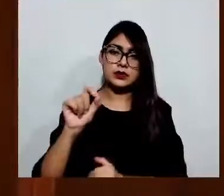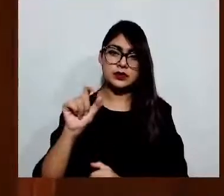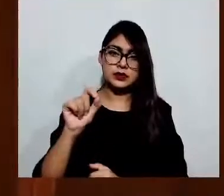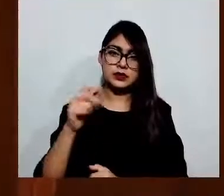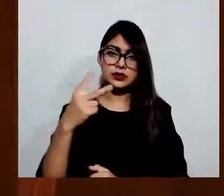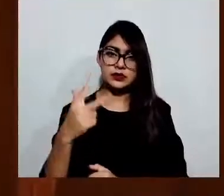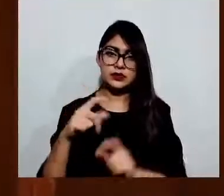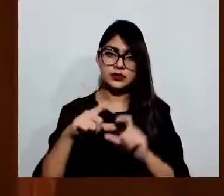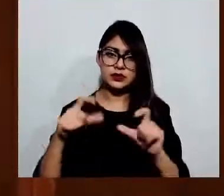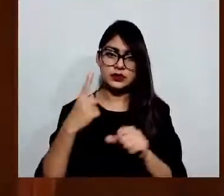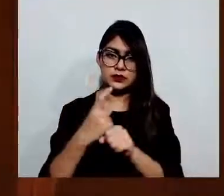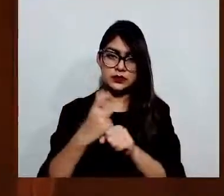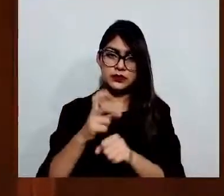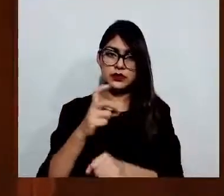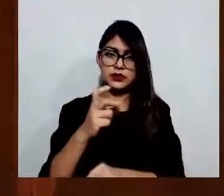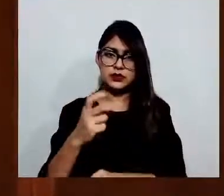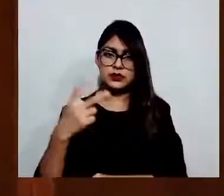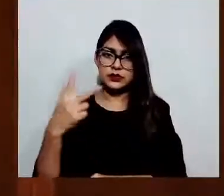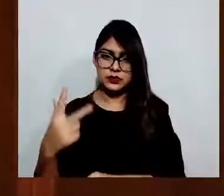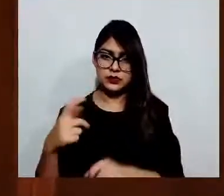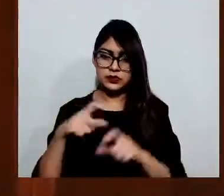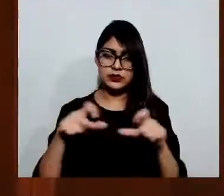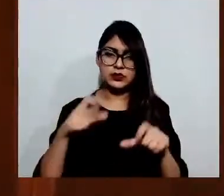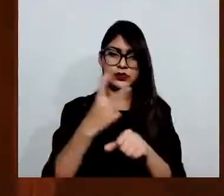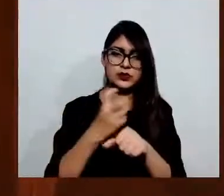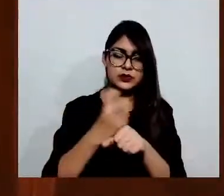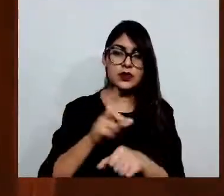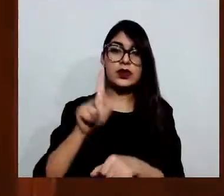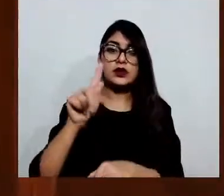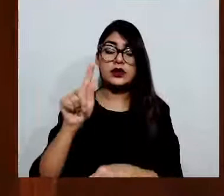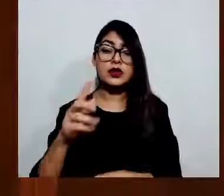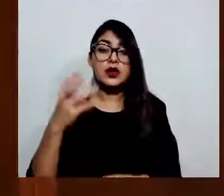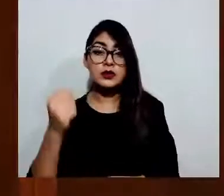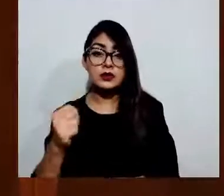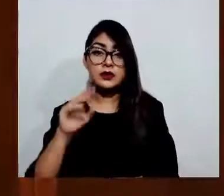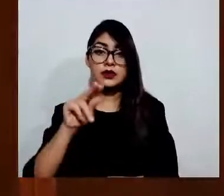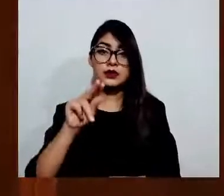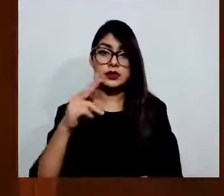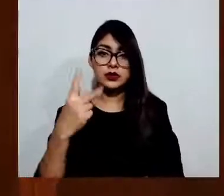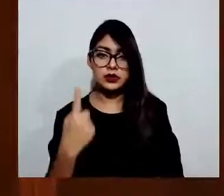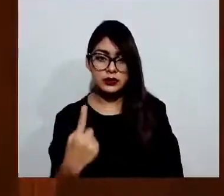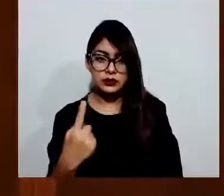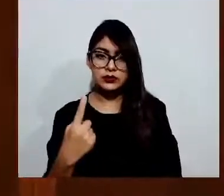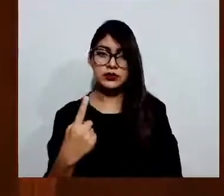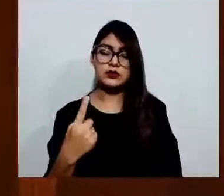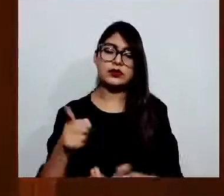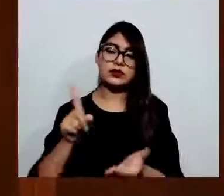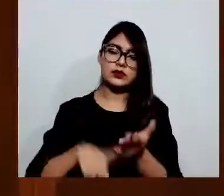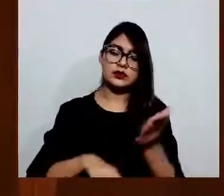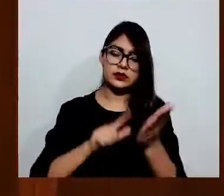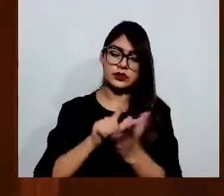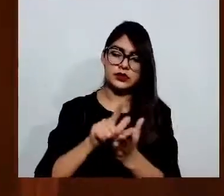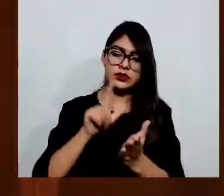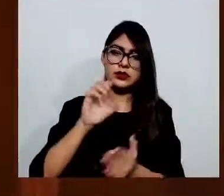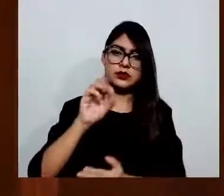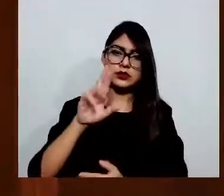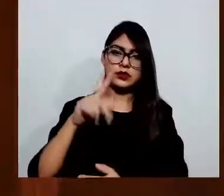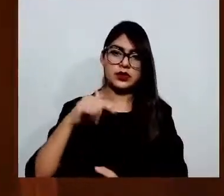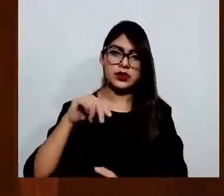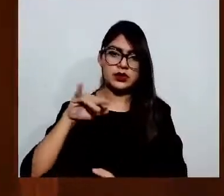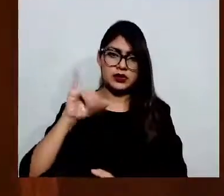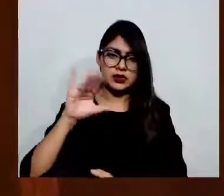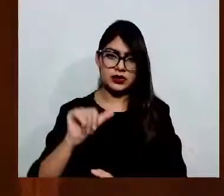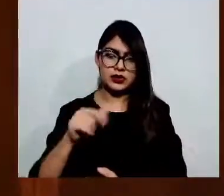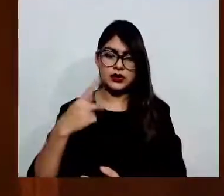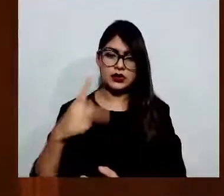segunda, 79 y 81 de la Ley Orgánica del Poder Legislativo del Estado Libre y Soberano de México, así